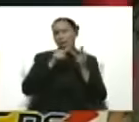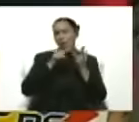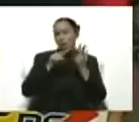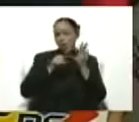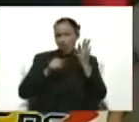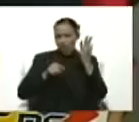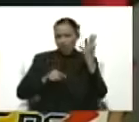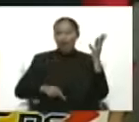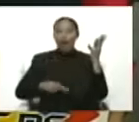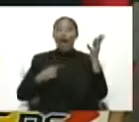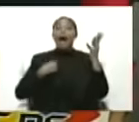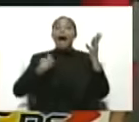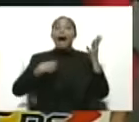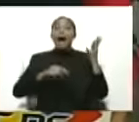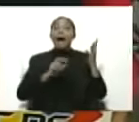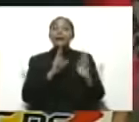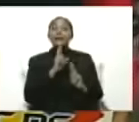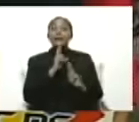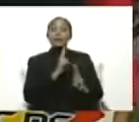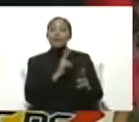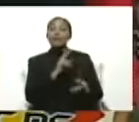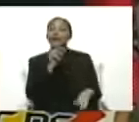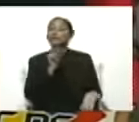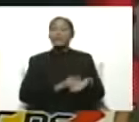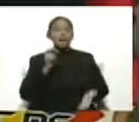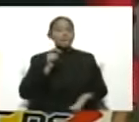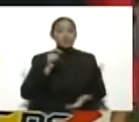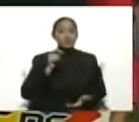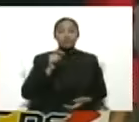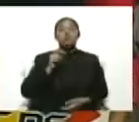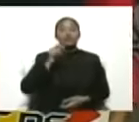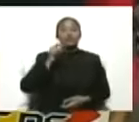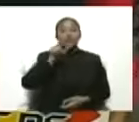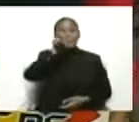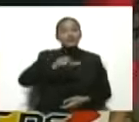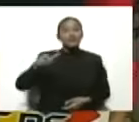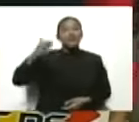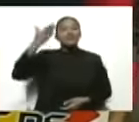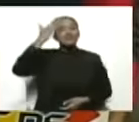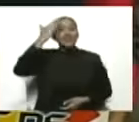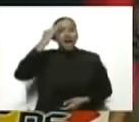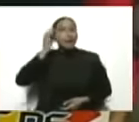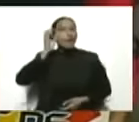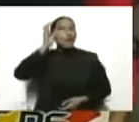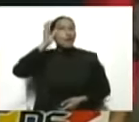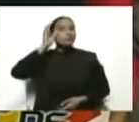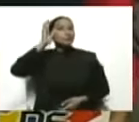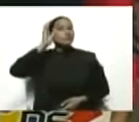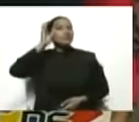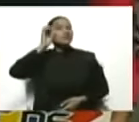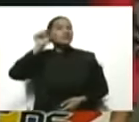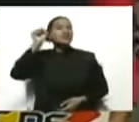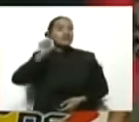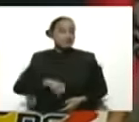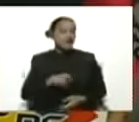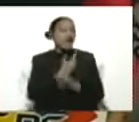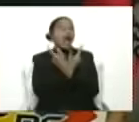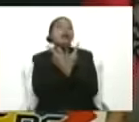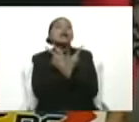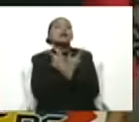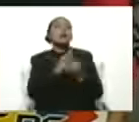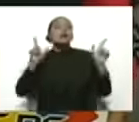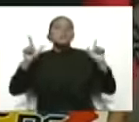Te dan una respuesta inmediatamente. El pueblo está totalmente consciente de que lo más importante,